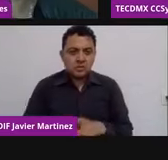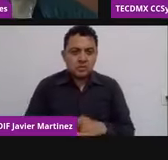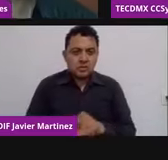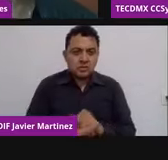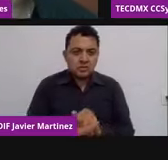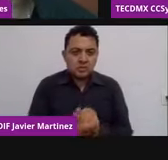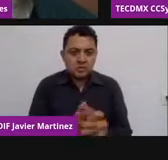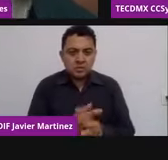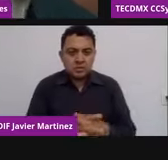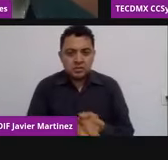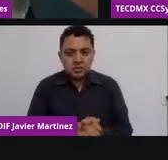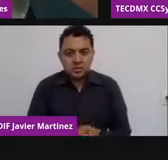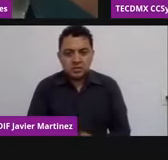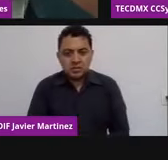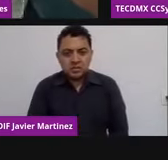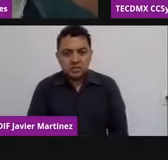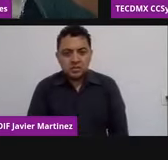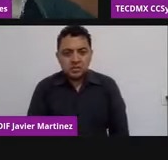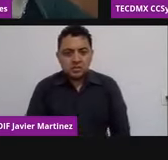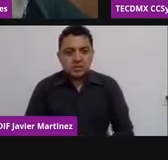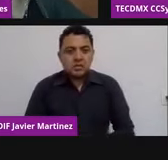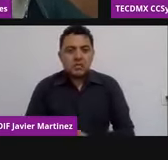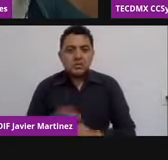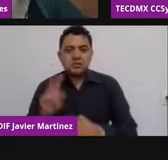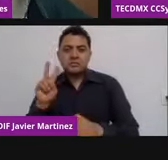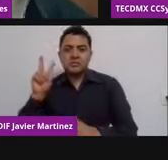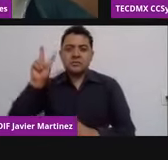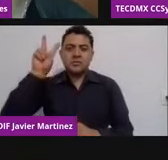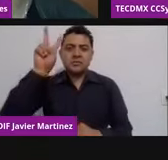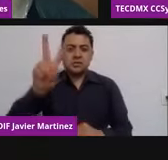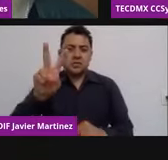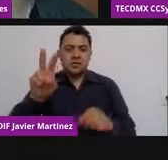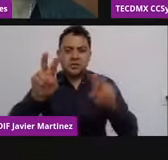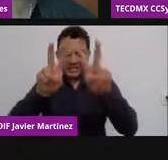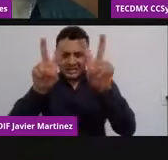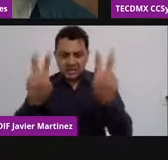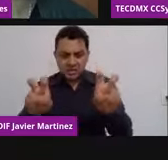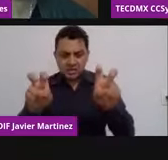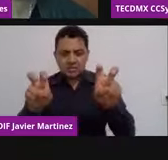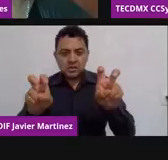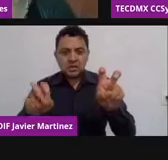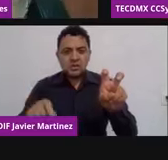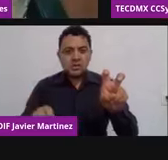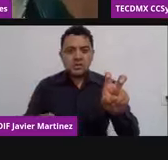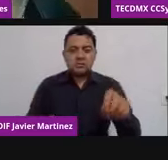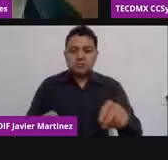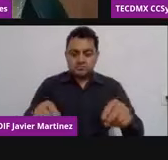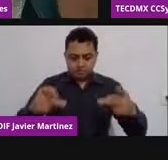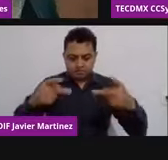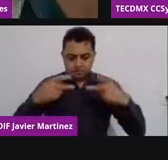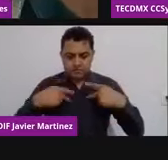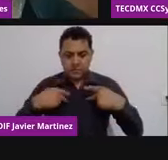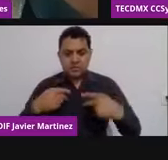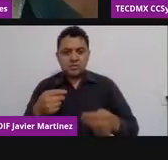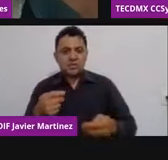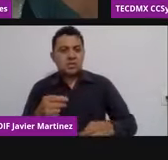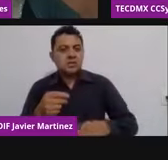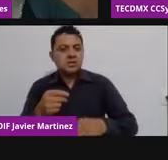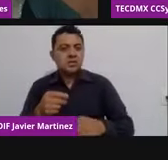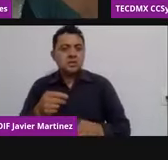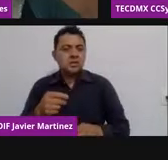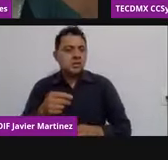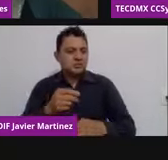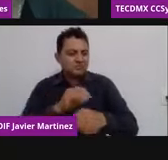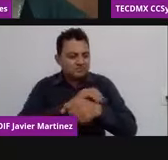en tiempos de pandemia este viernes en puntito de las 10 de la mañana conduce la licenciada Ana Bela